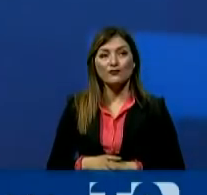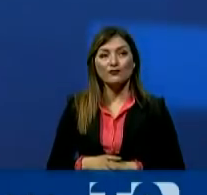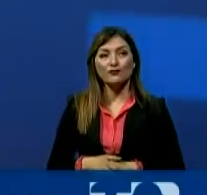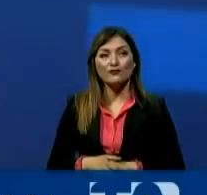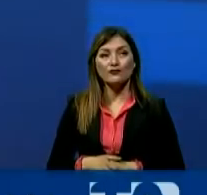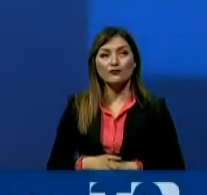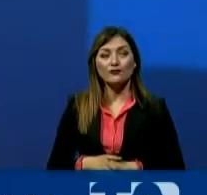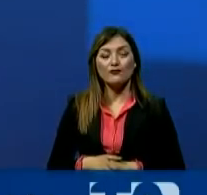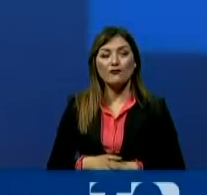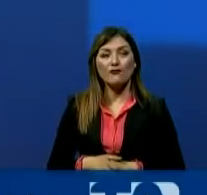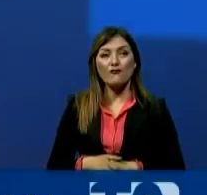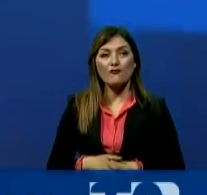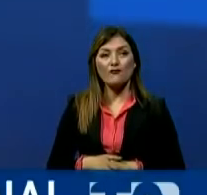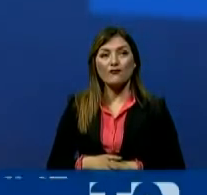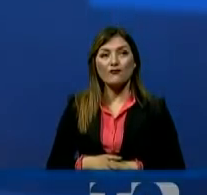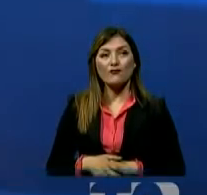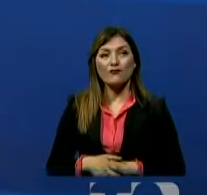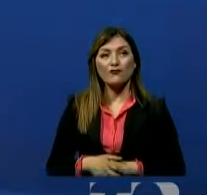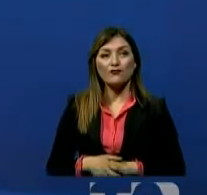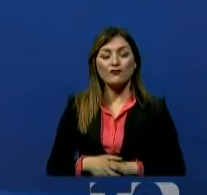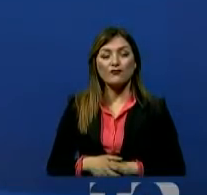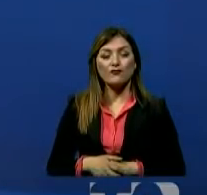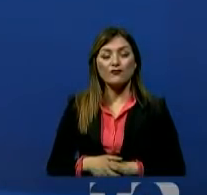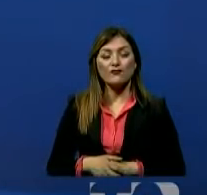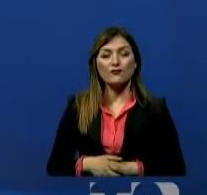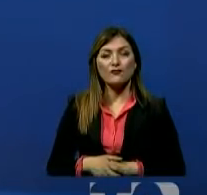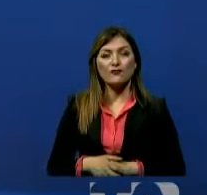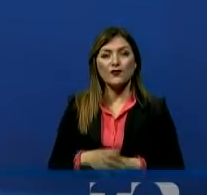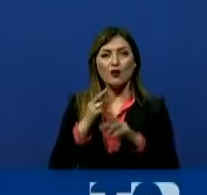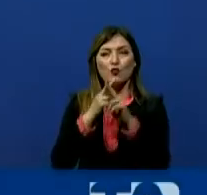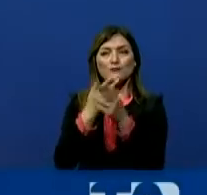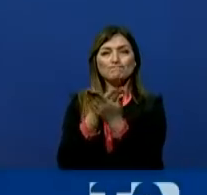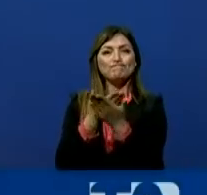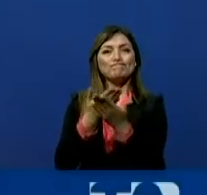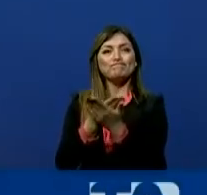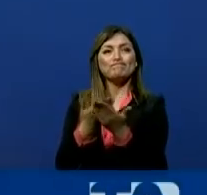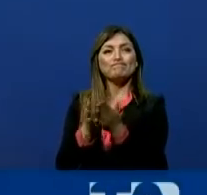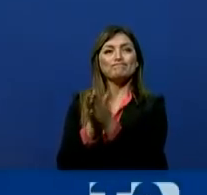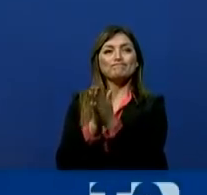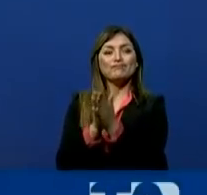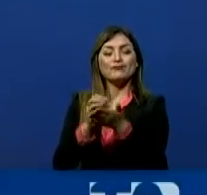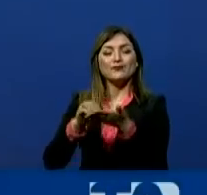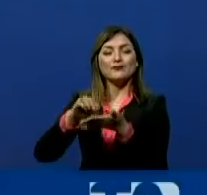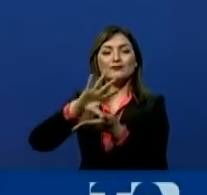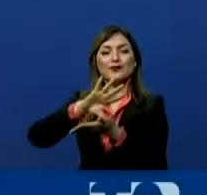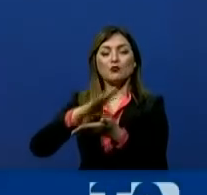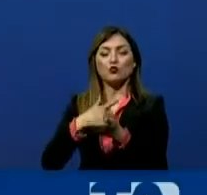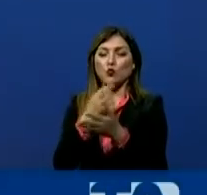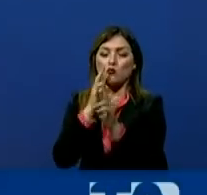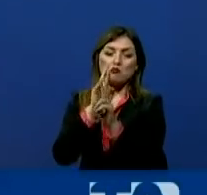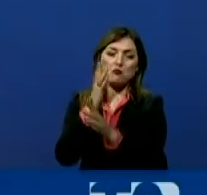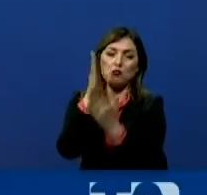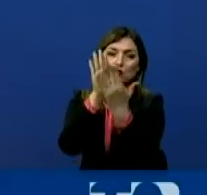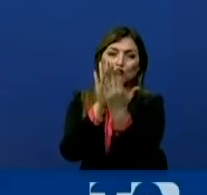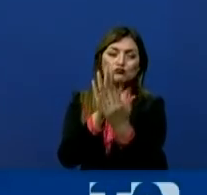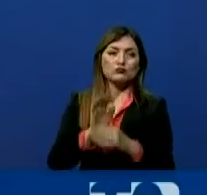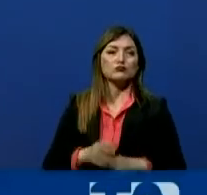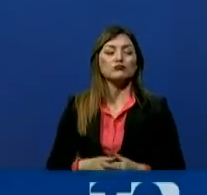responder a las exigencias que nos da la Asamblea Nacional.